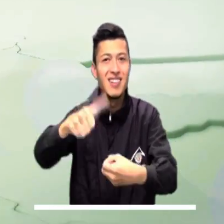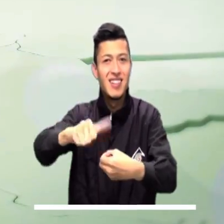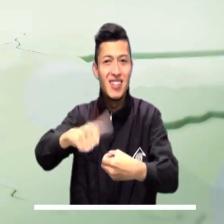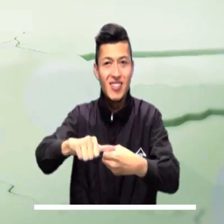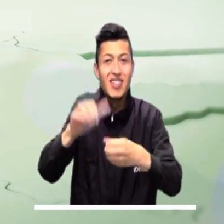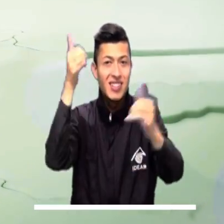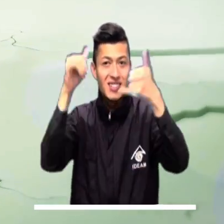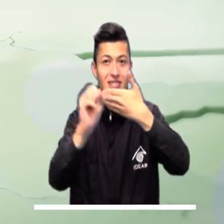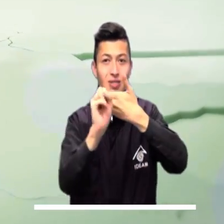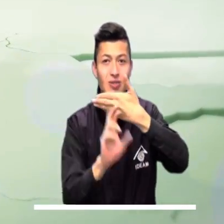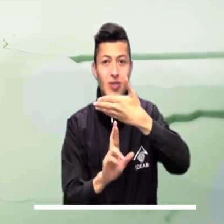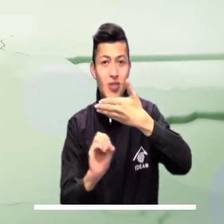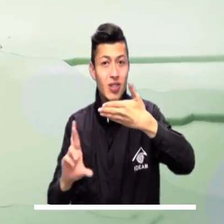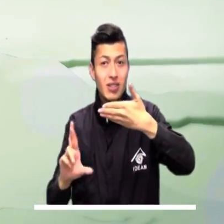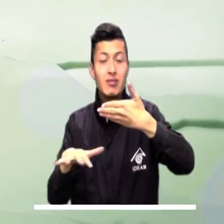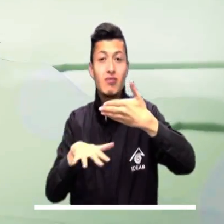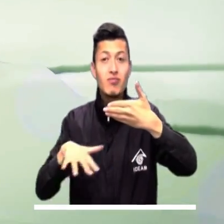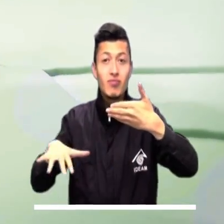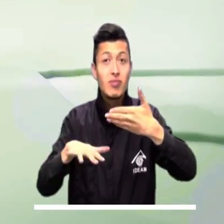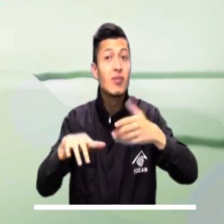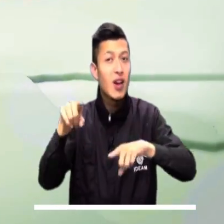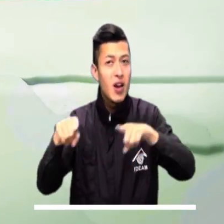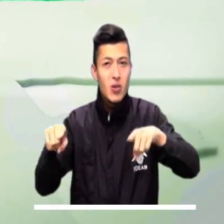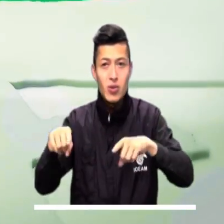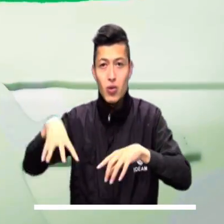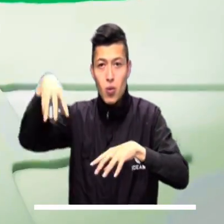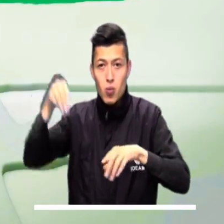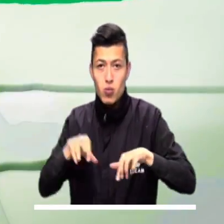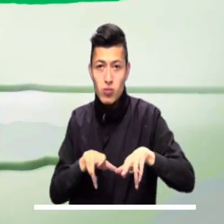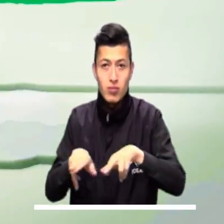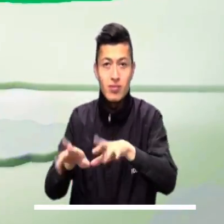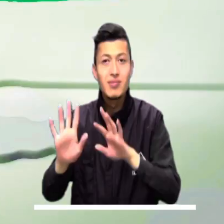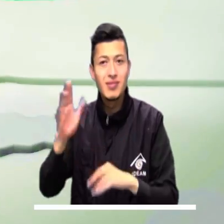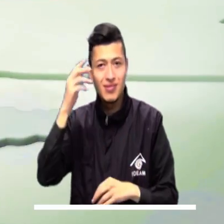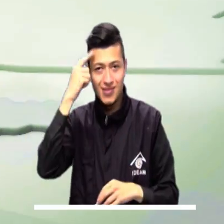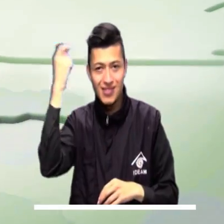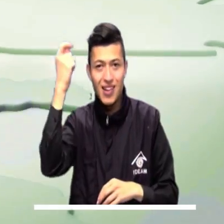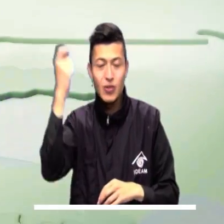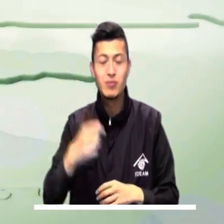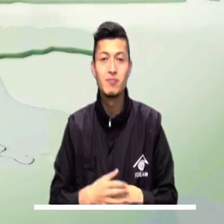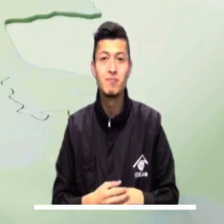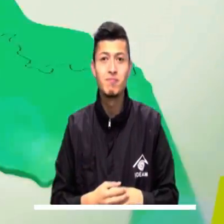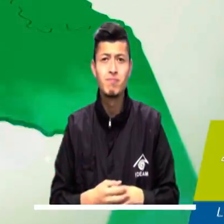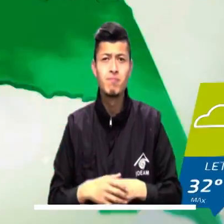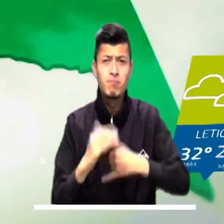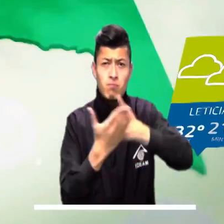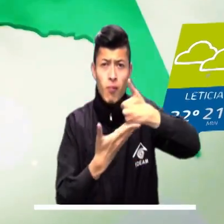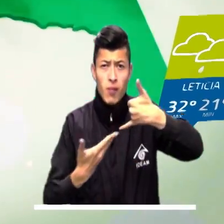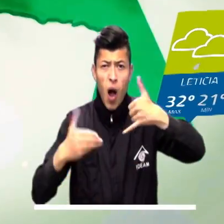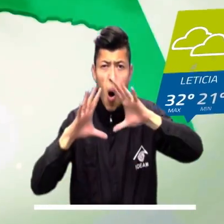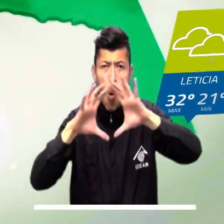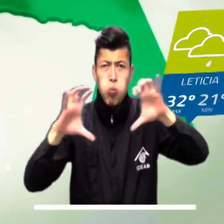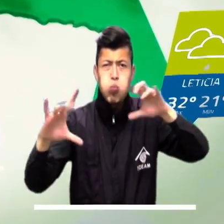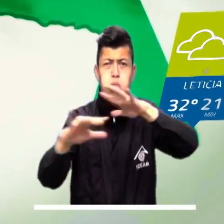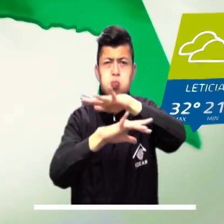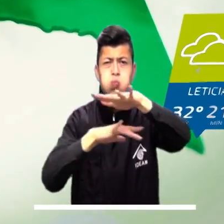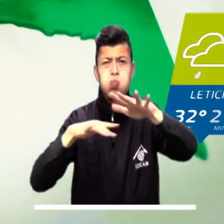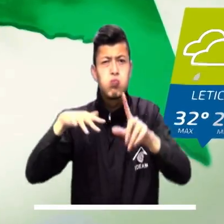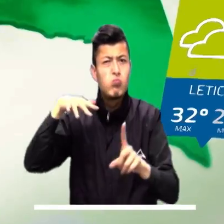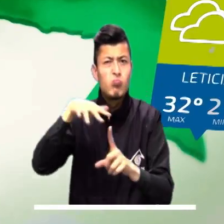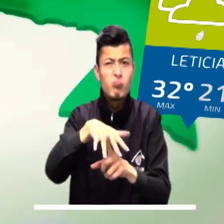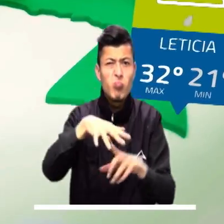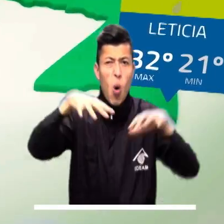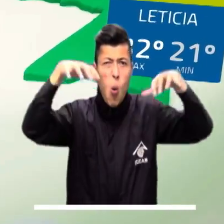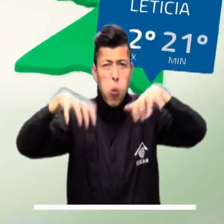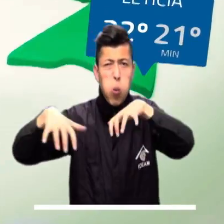de Meta, Bichada, Arauca, Sur Oriente de Casanare y algunos puntos del pie de Monte Llanero. La Amazonía podría recibir densos nubarrones,